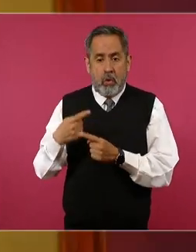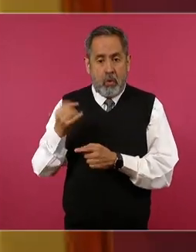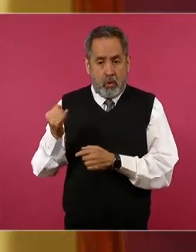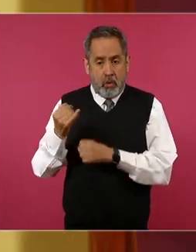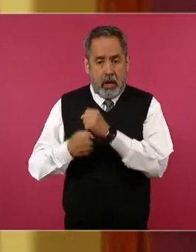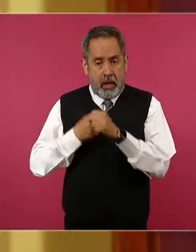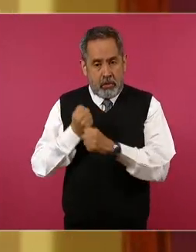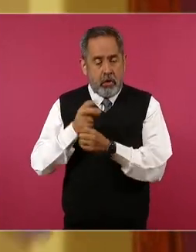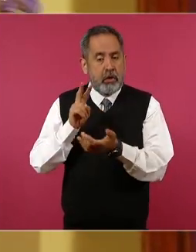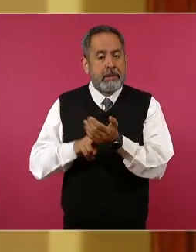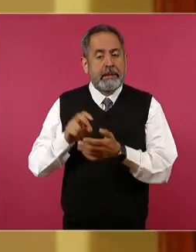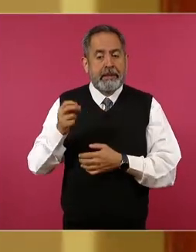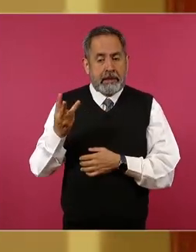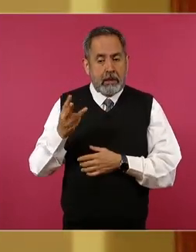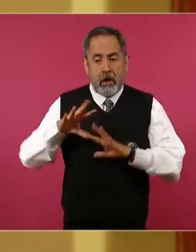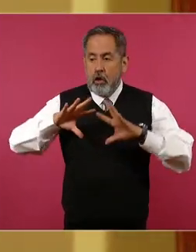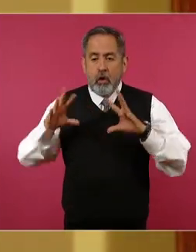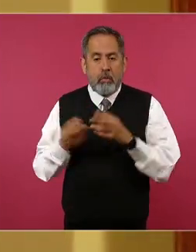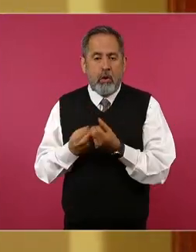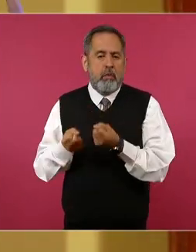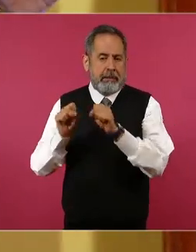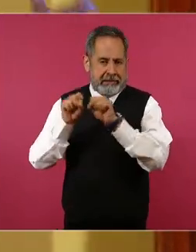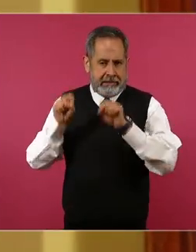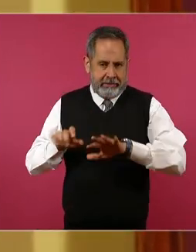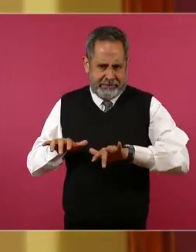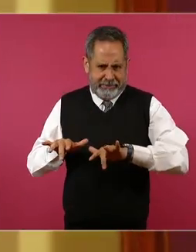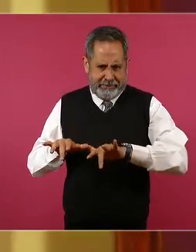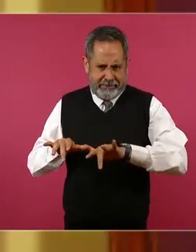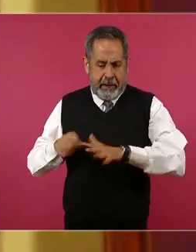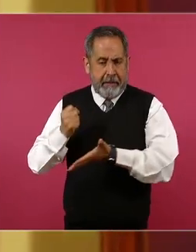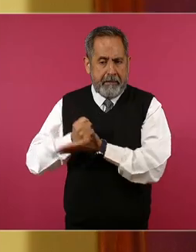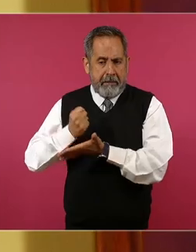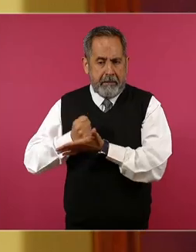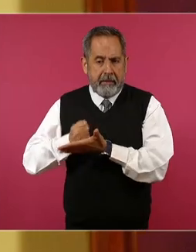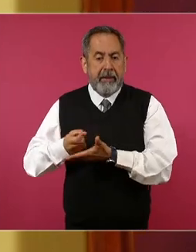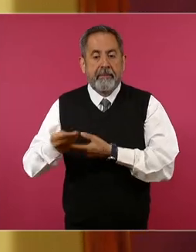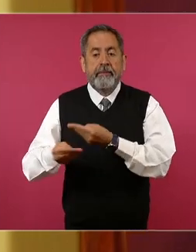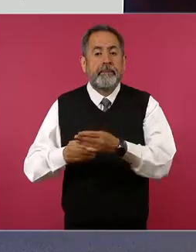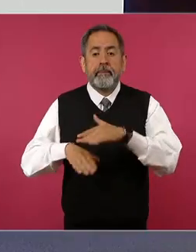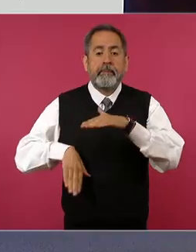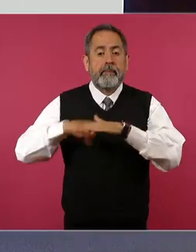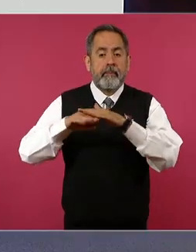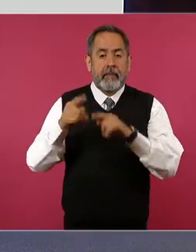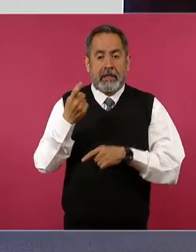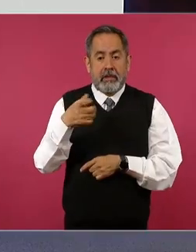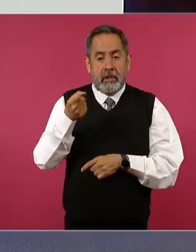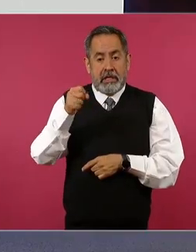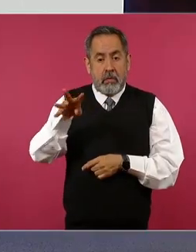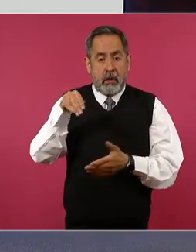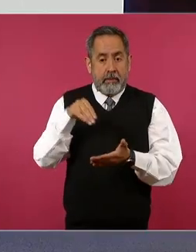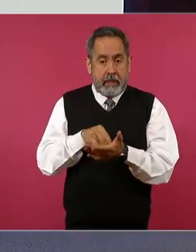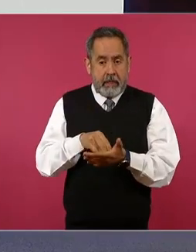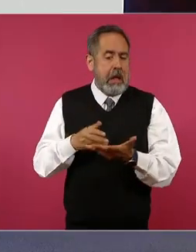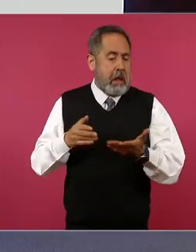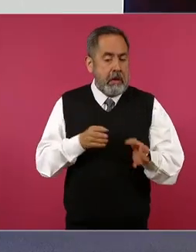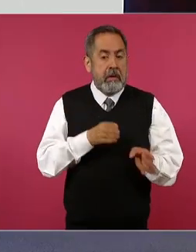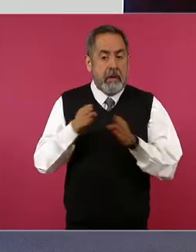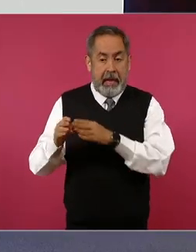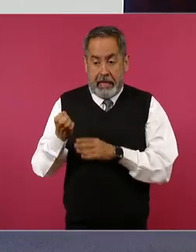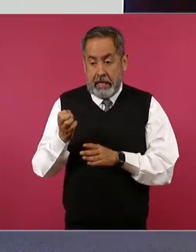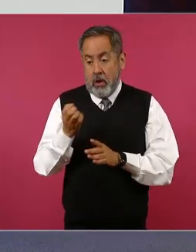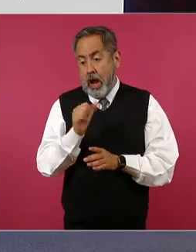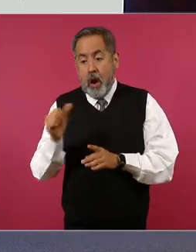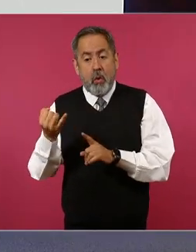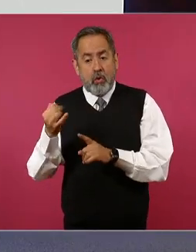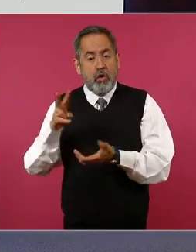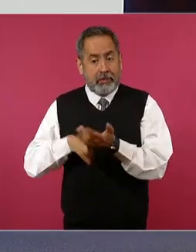del 2023, ya con el nuevo sistema, este se incrementó a 169 mil y ya en enero, junio de